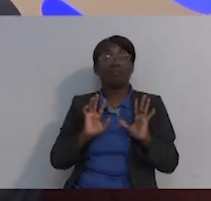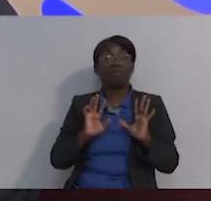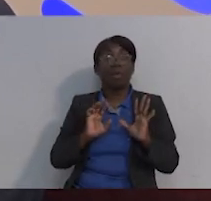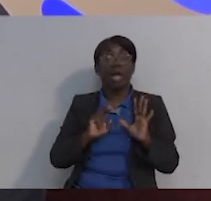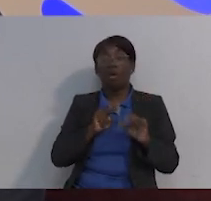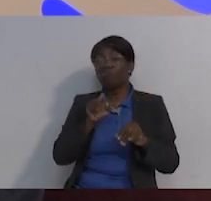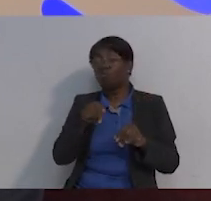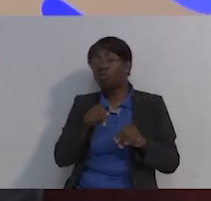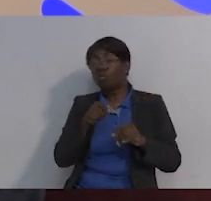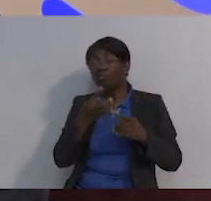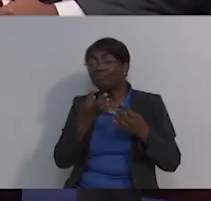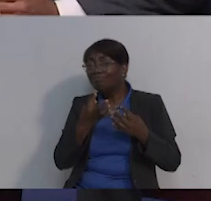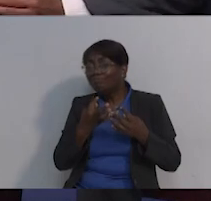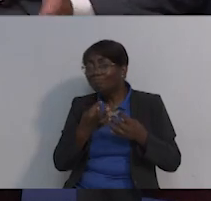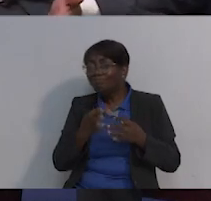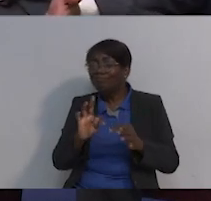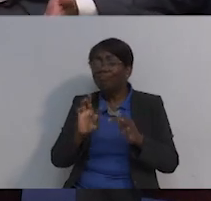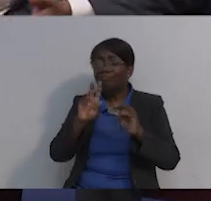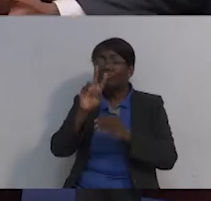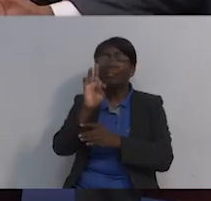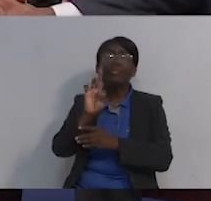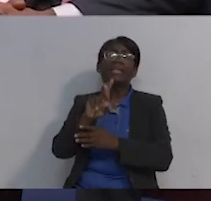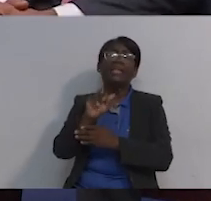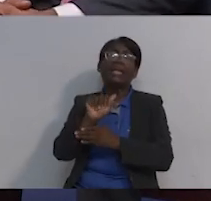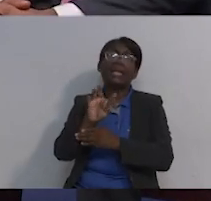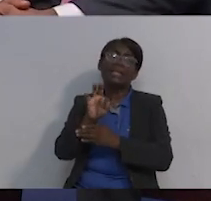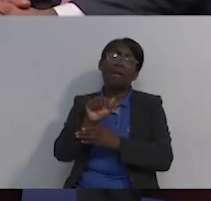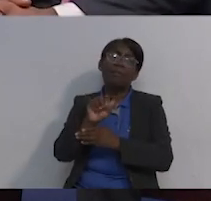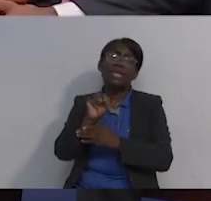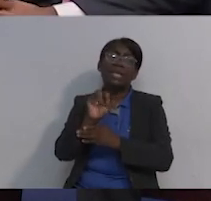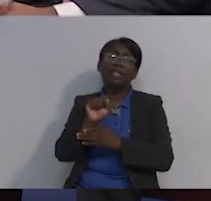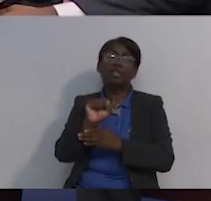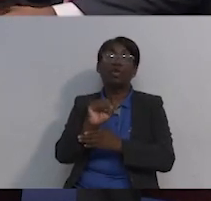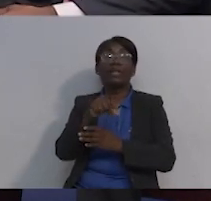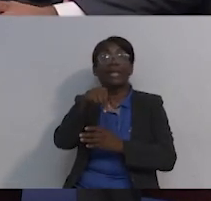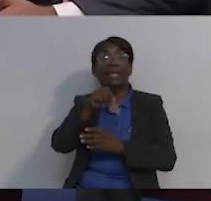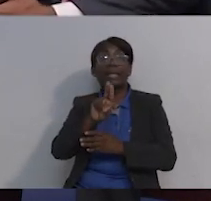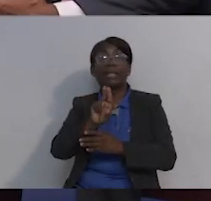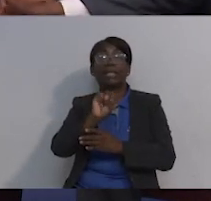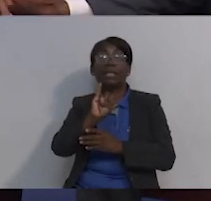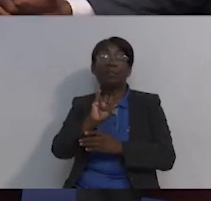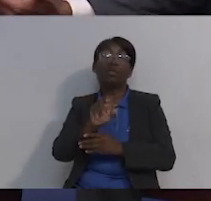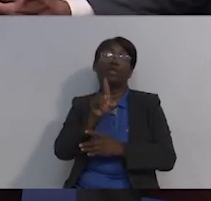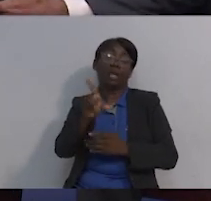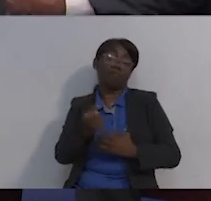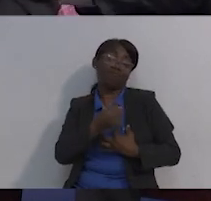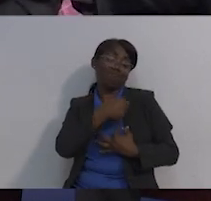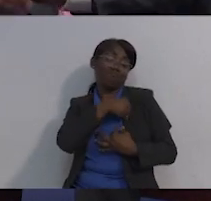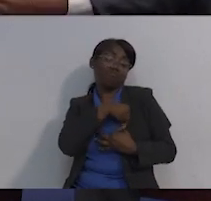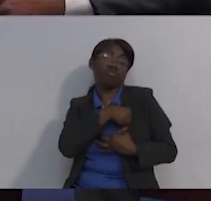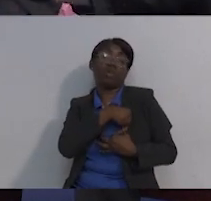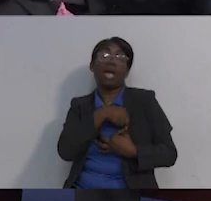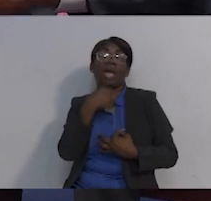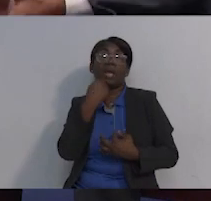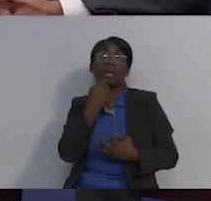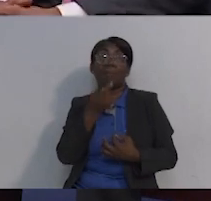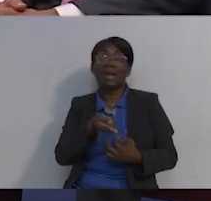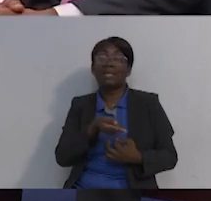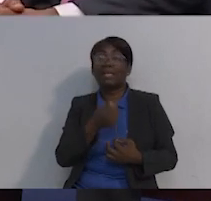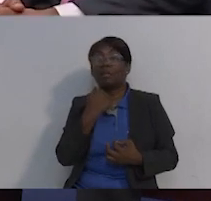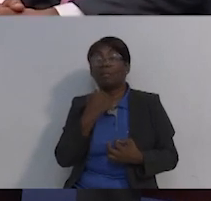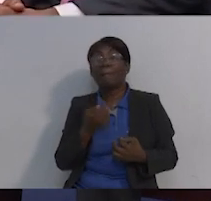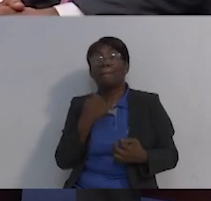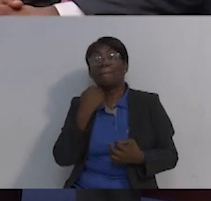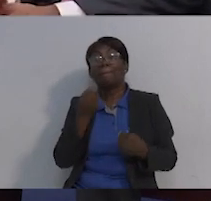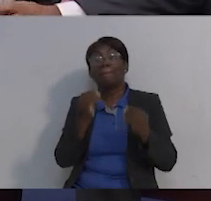coloquen un portacal, porque va a ser lo menos invasivo y va a ser lo más adecuado para que puedas recibir múltiples tratamientos